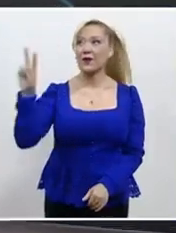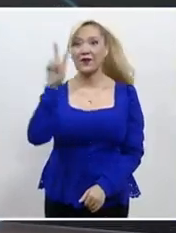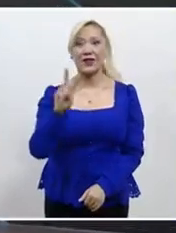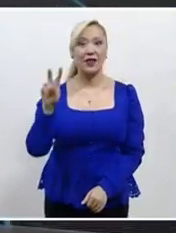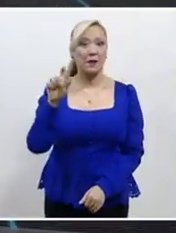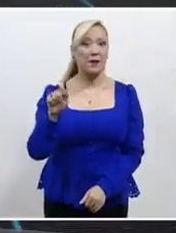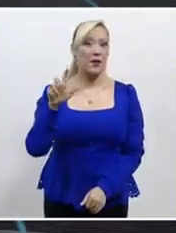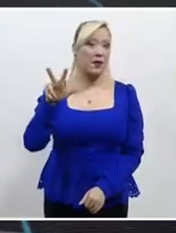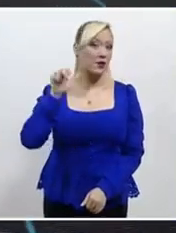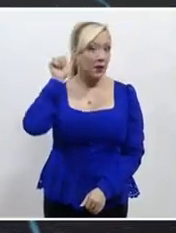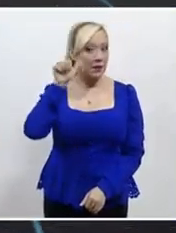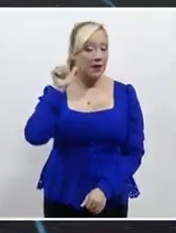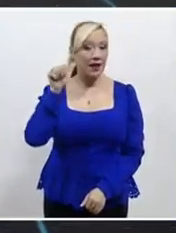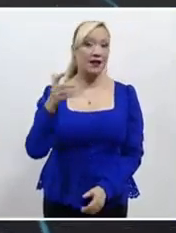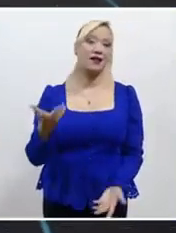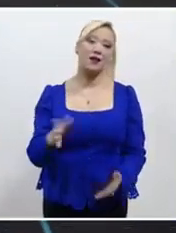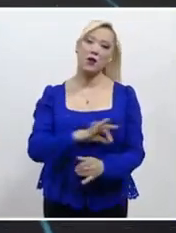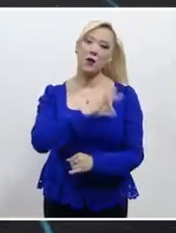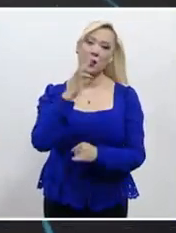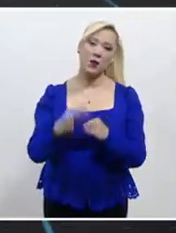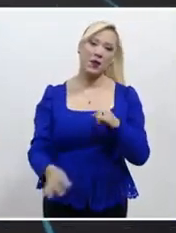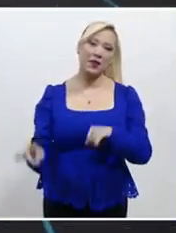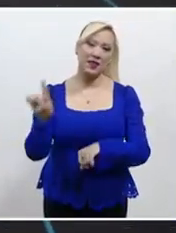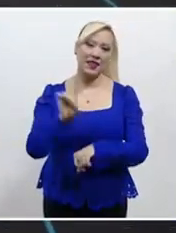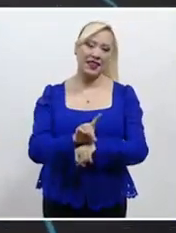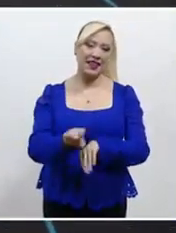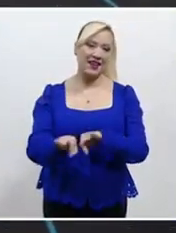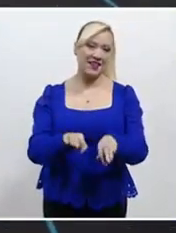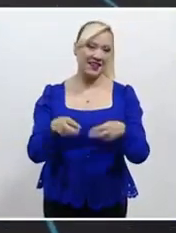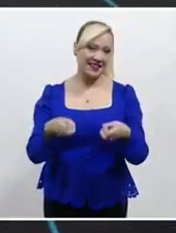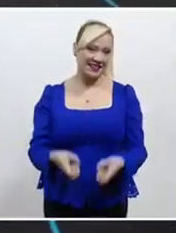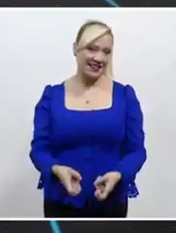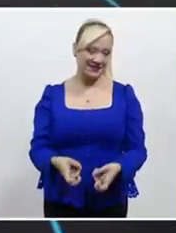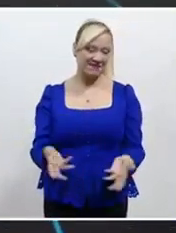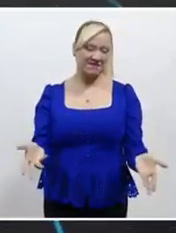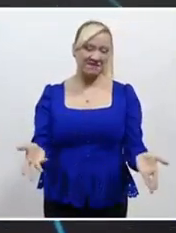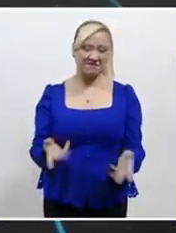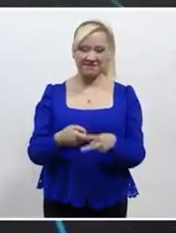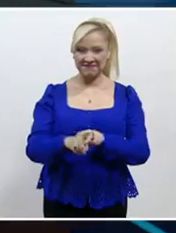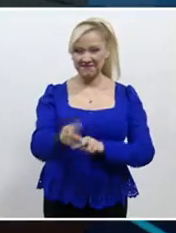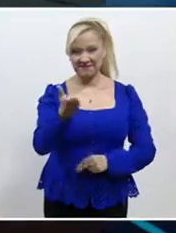de abril, para muchas personas, último día laboral de este mes. Comenzamos.